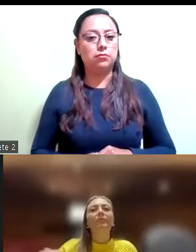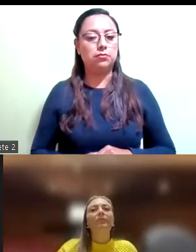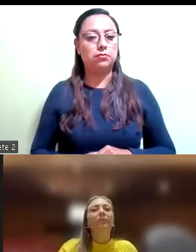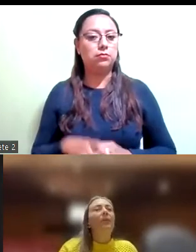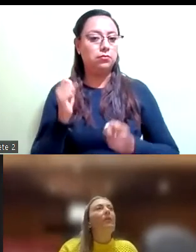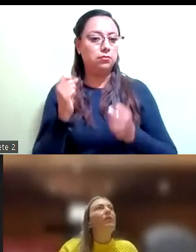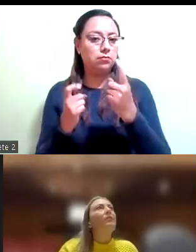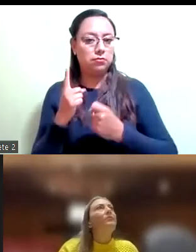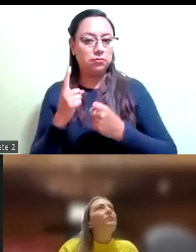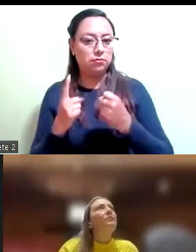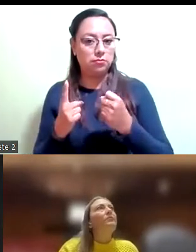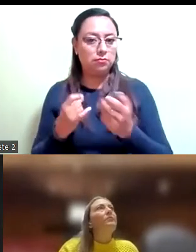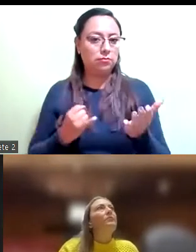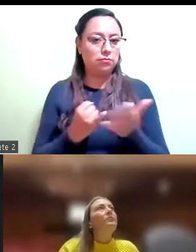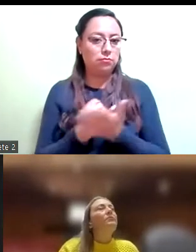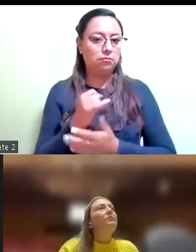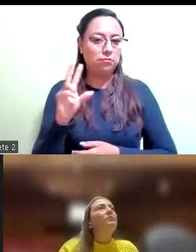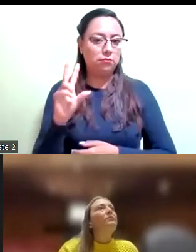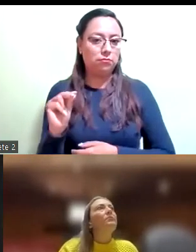Quienes estén por la negativa.